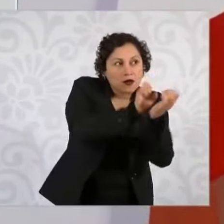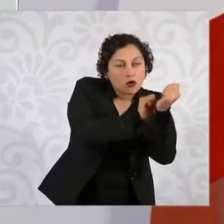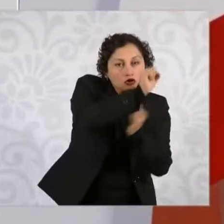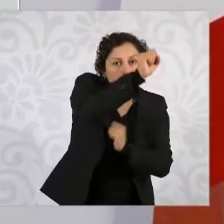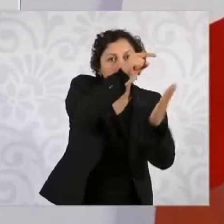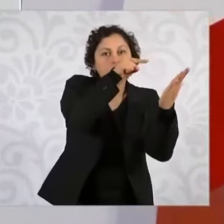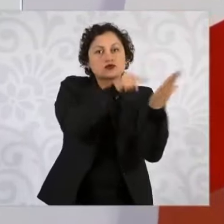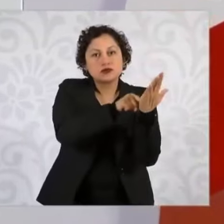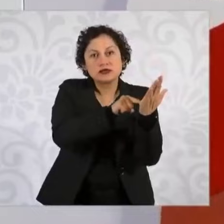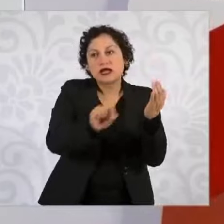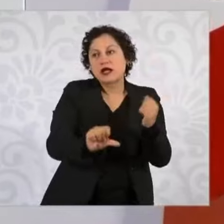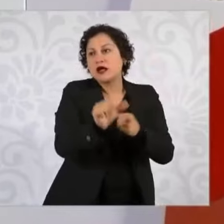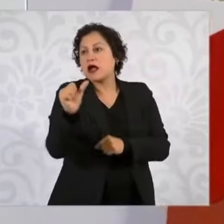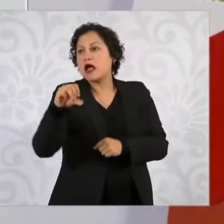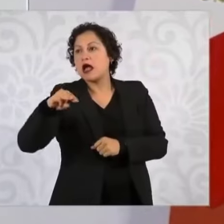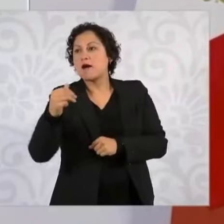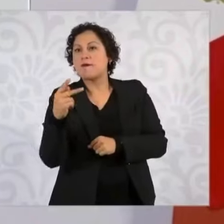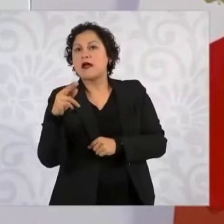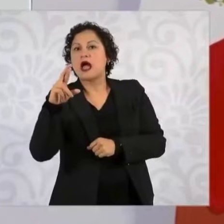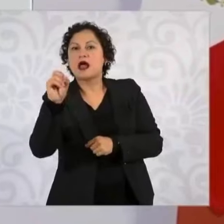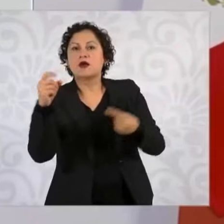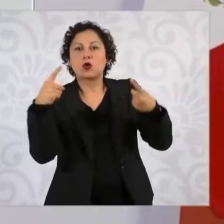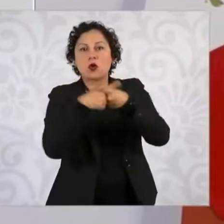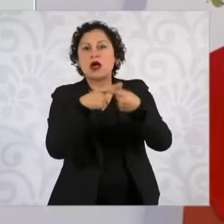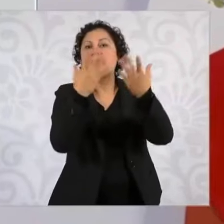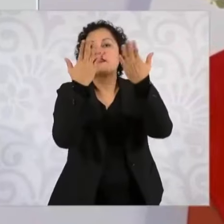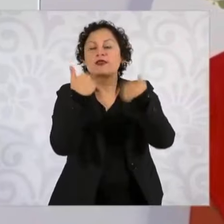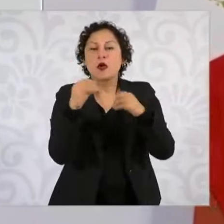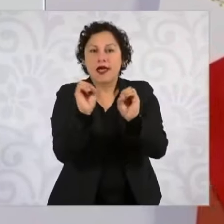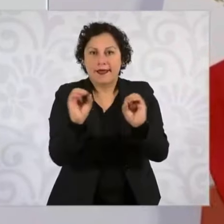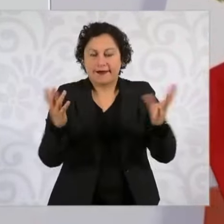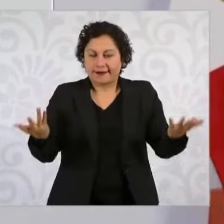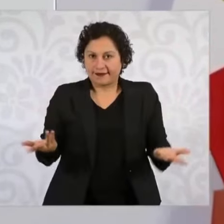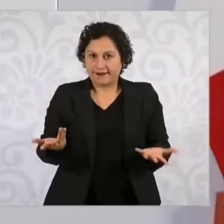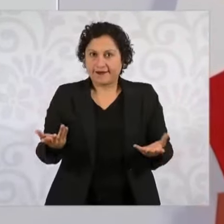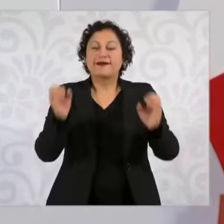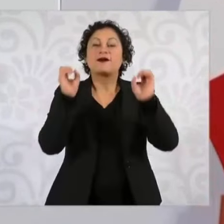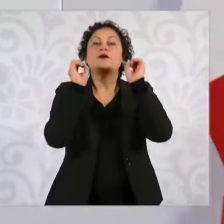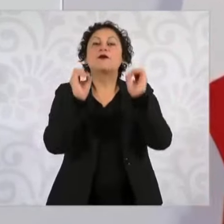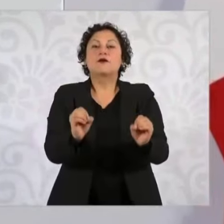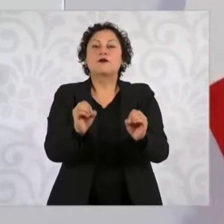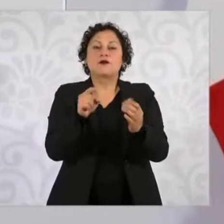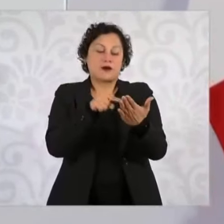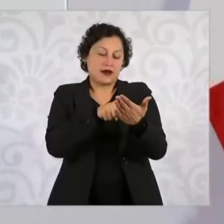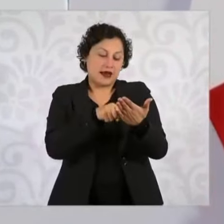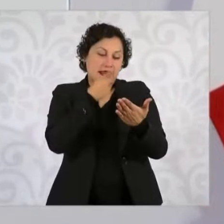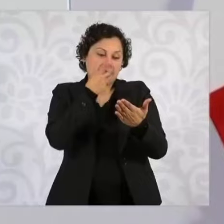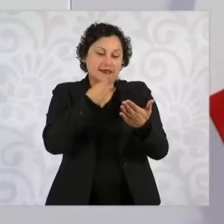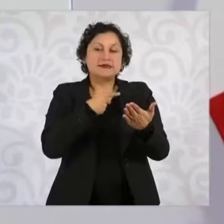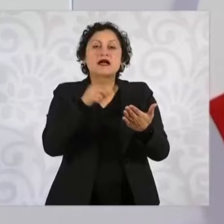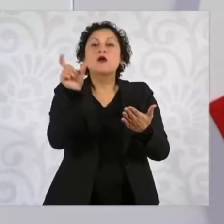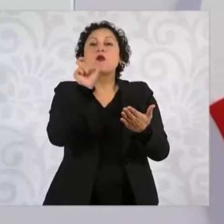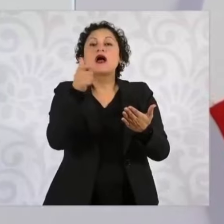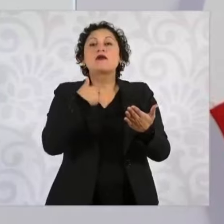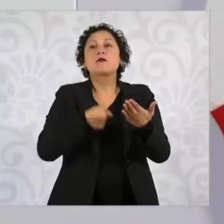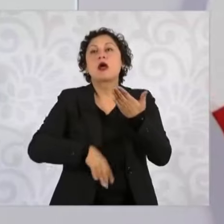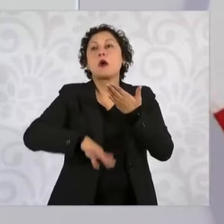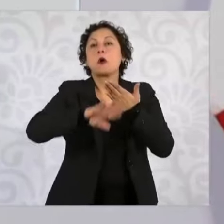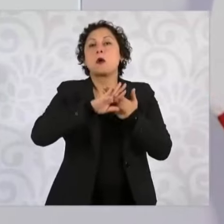Tampoco dice, salvo en los casos que me afecte, no. Cuando hay una reforma